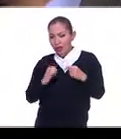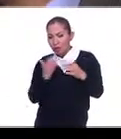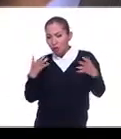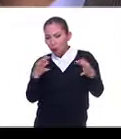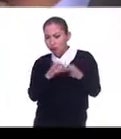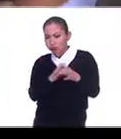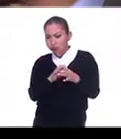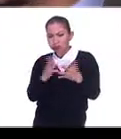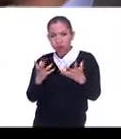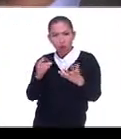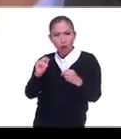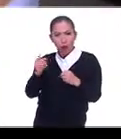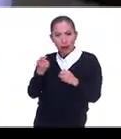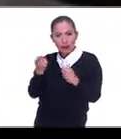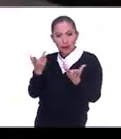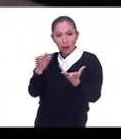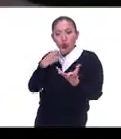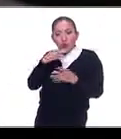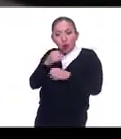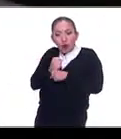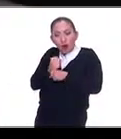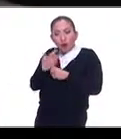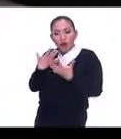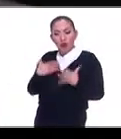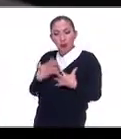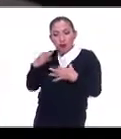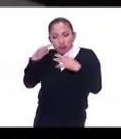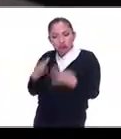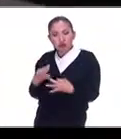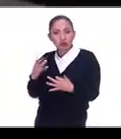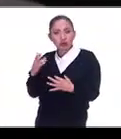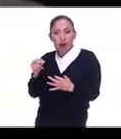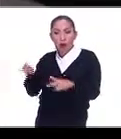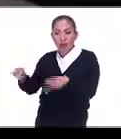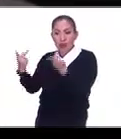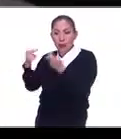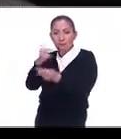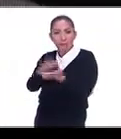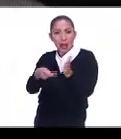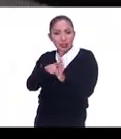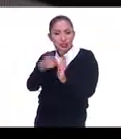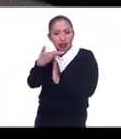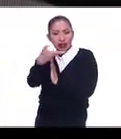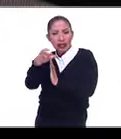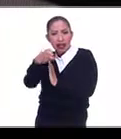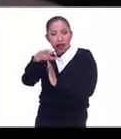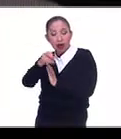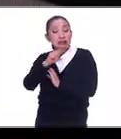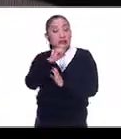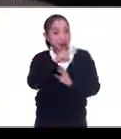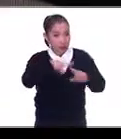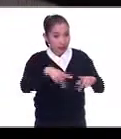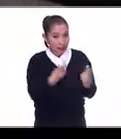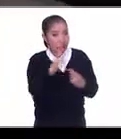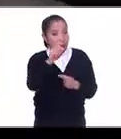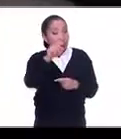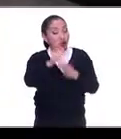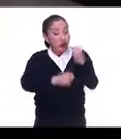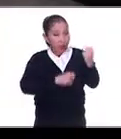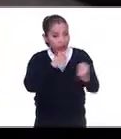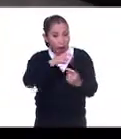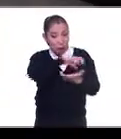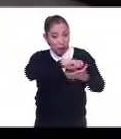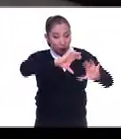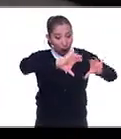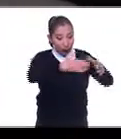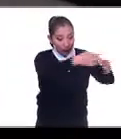el asumir, digamos, las prendas hechas, que no sé, ¿las vendía el Palacio de Hierro? Sí. ¿Vendía las? ¿Se las compraba a las